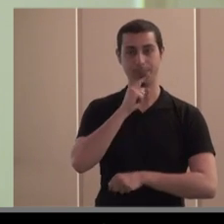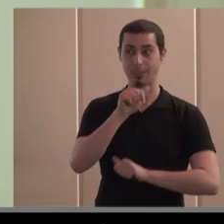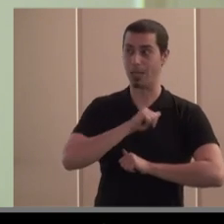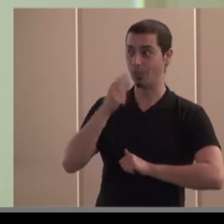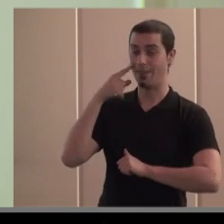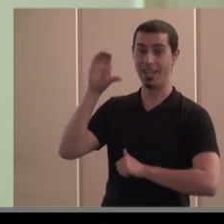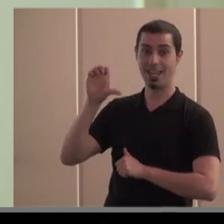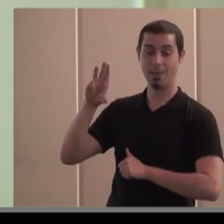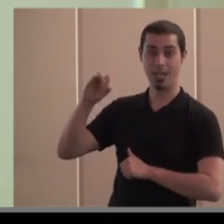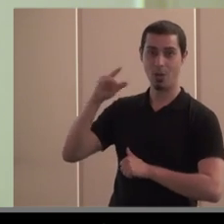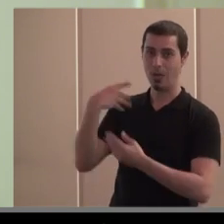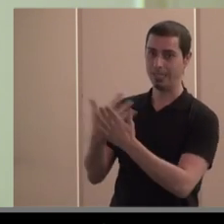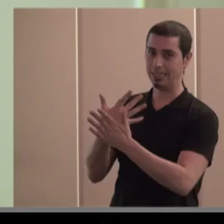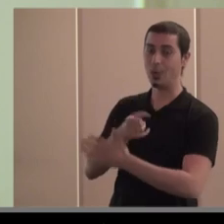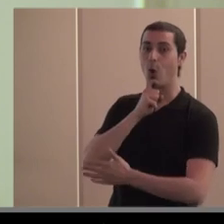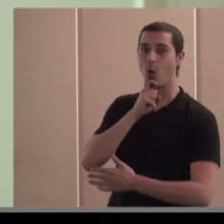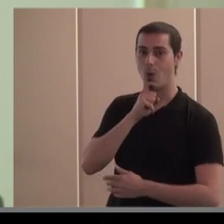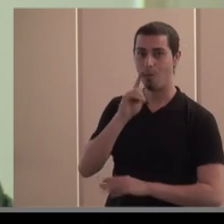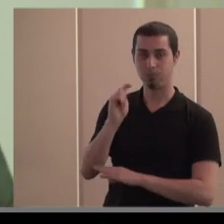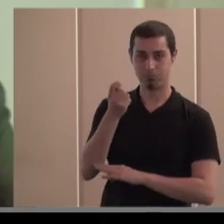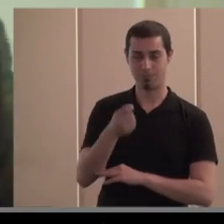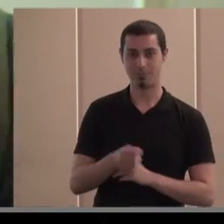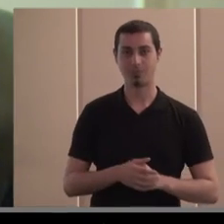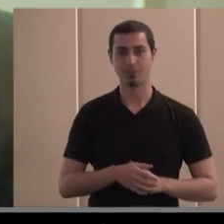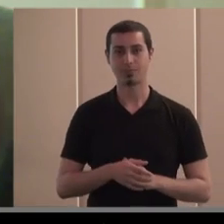que Emilio nos explique cómo se hace tu turno